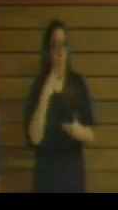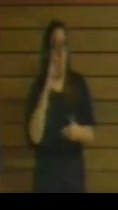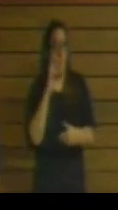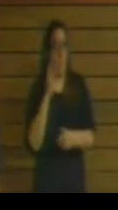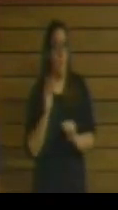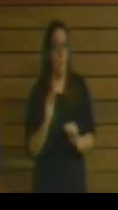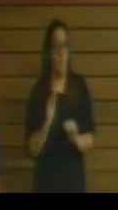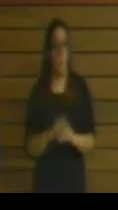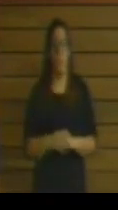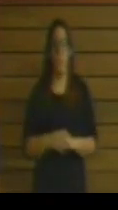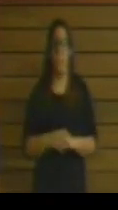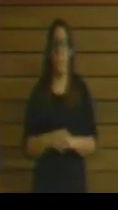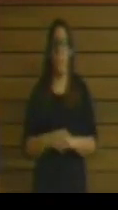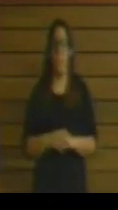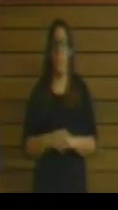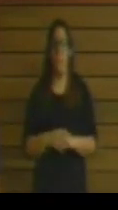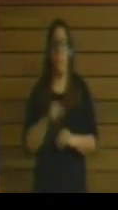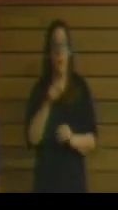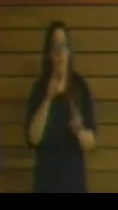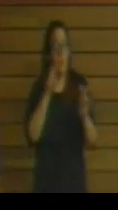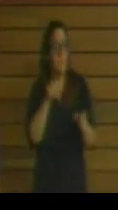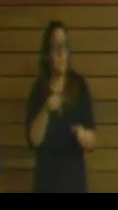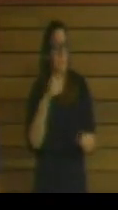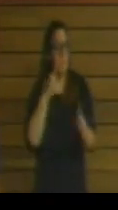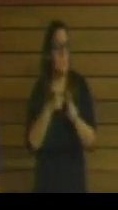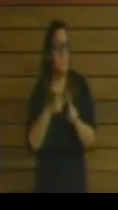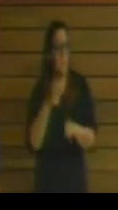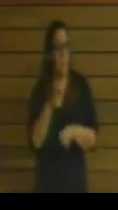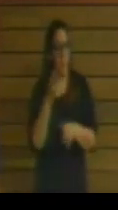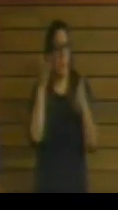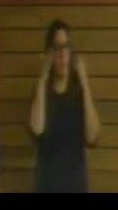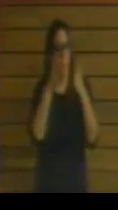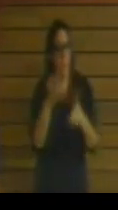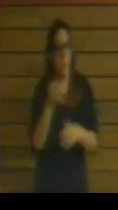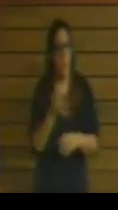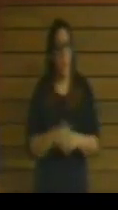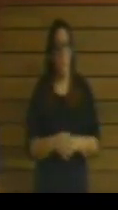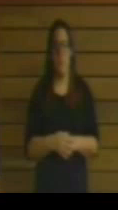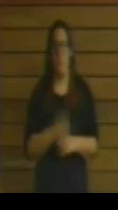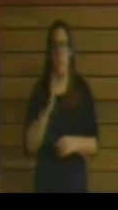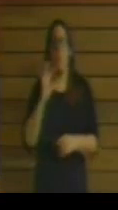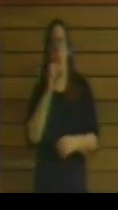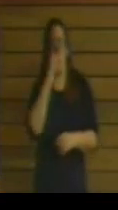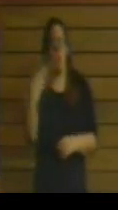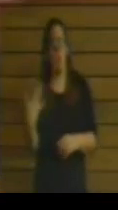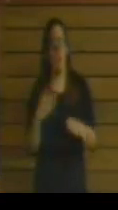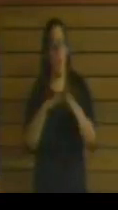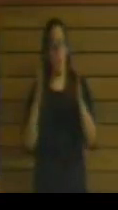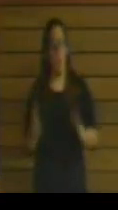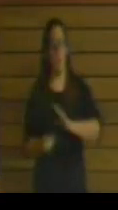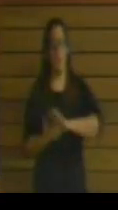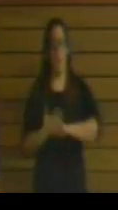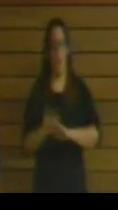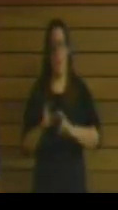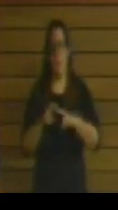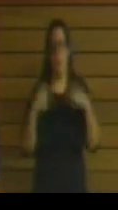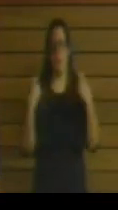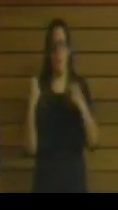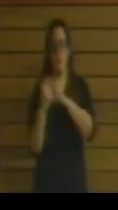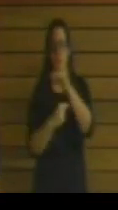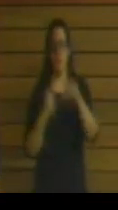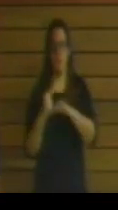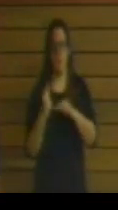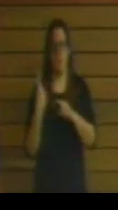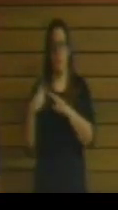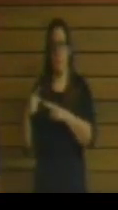y danza. Y por lo tanto, es ahí donde hay que centrarlo. Nos parece muy bien que se haga una mesa en la que puedan estar sentados los agentes implicados,